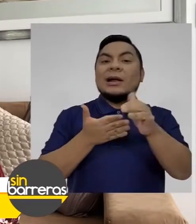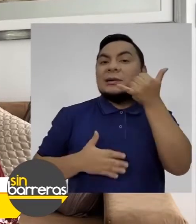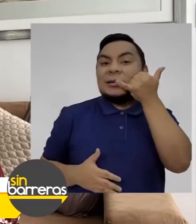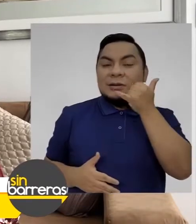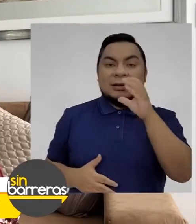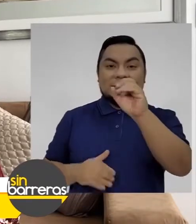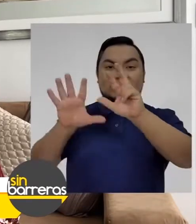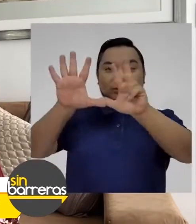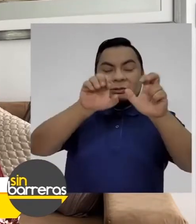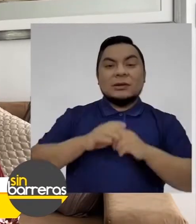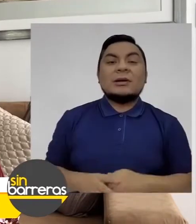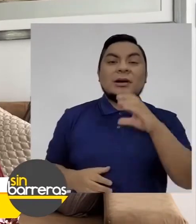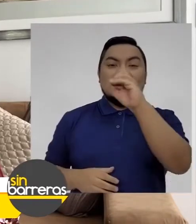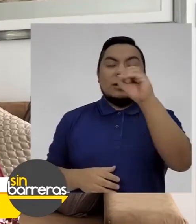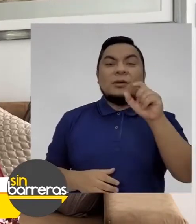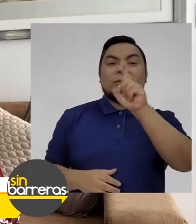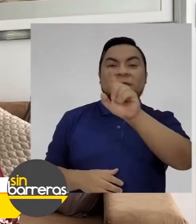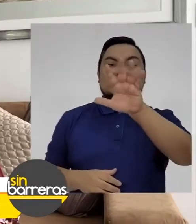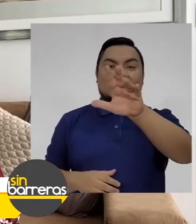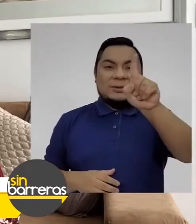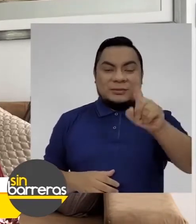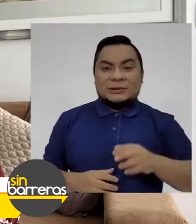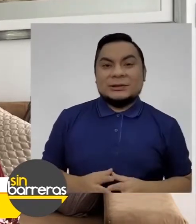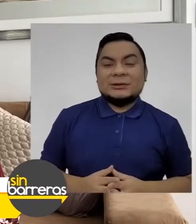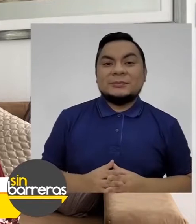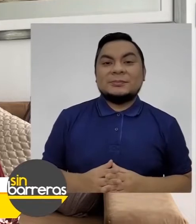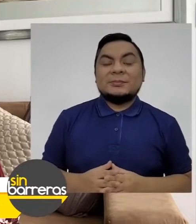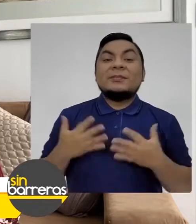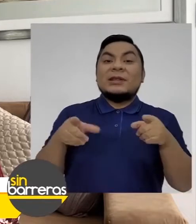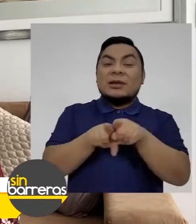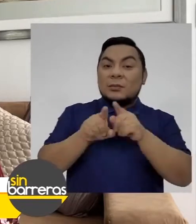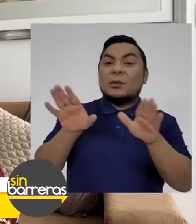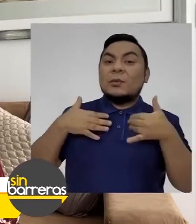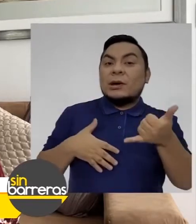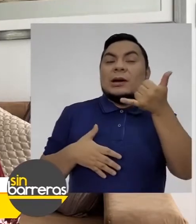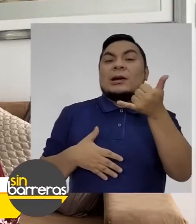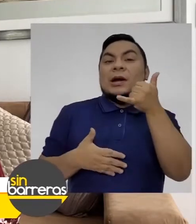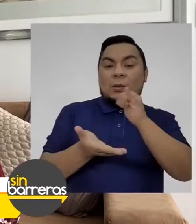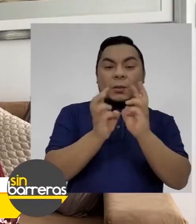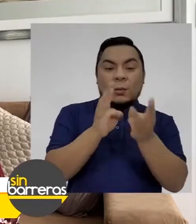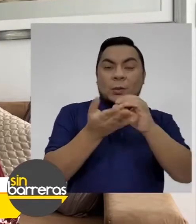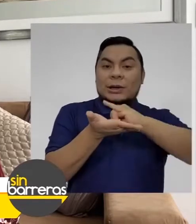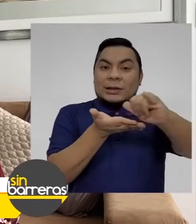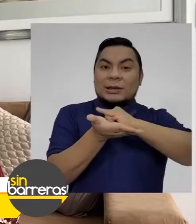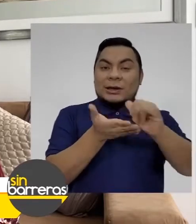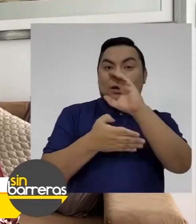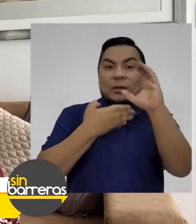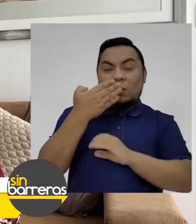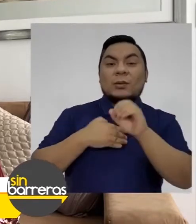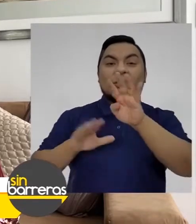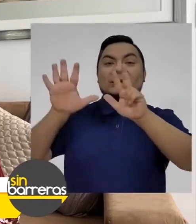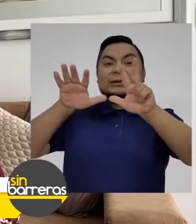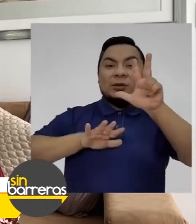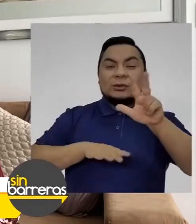línea gratuita 0800-00151 También pueden escribir al WhatsApp del CONADIS